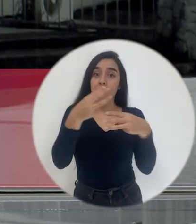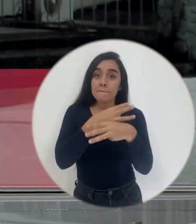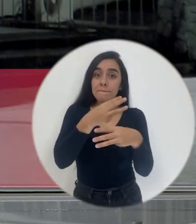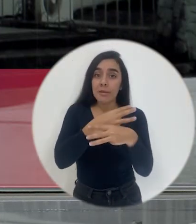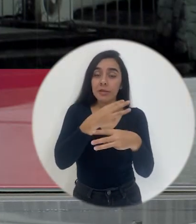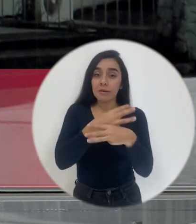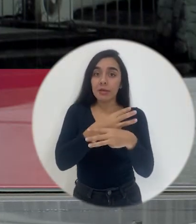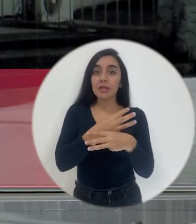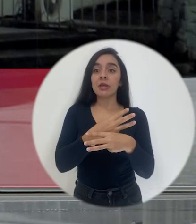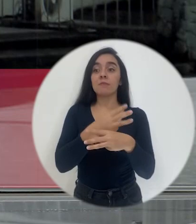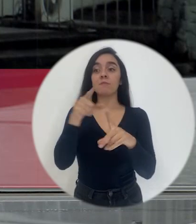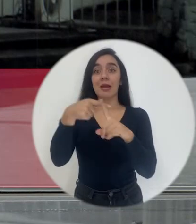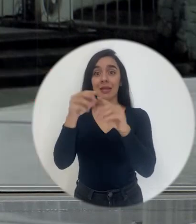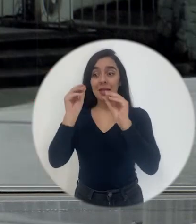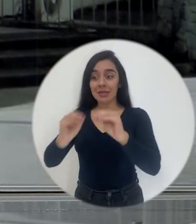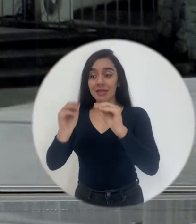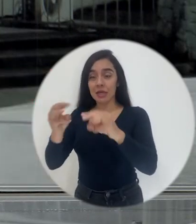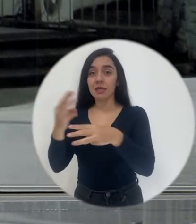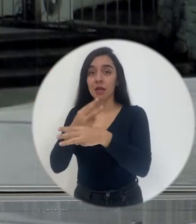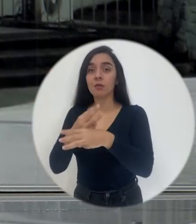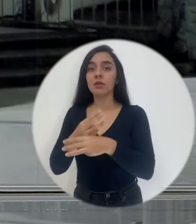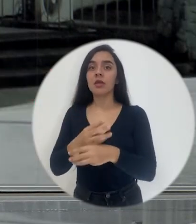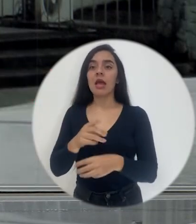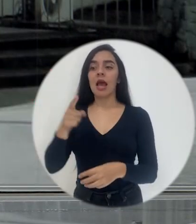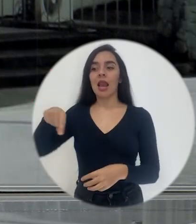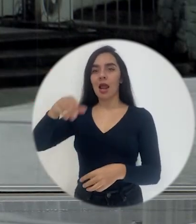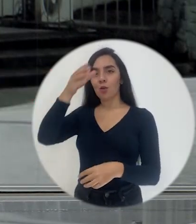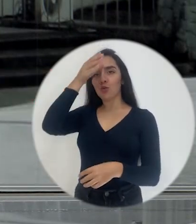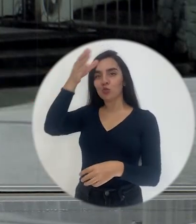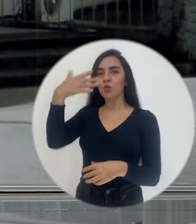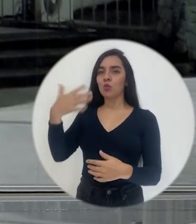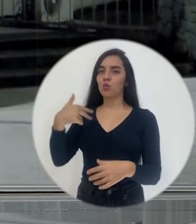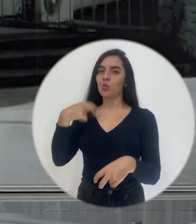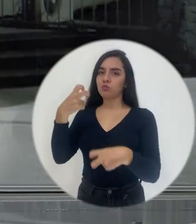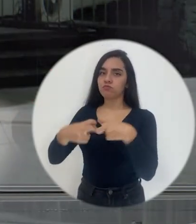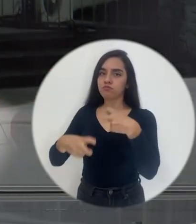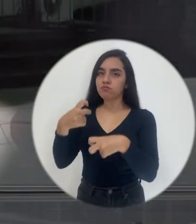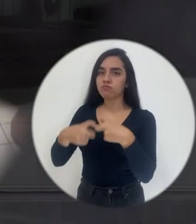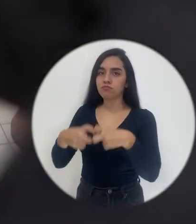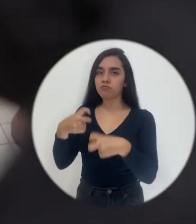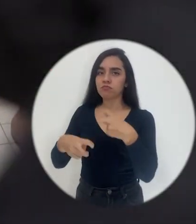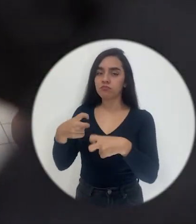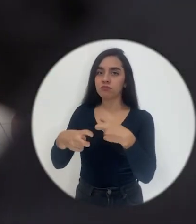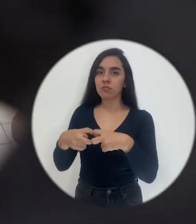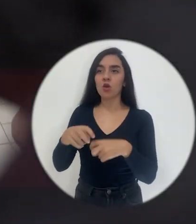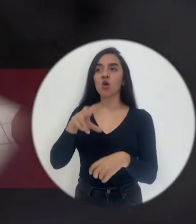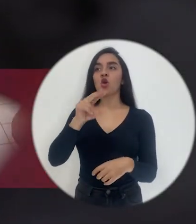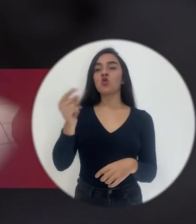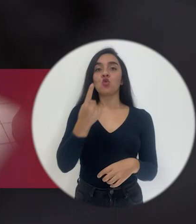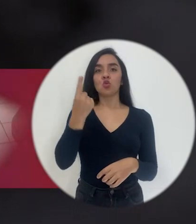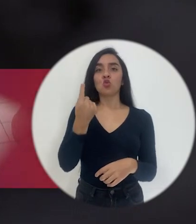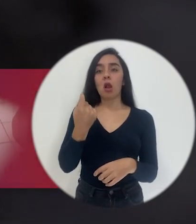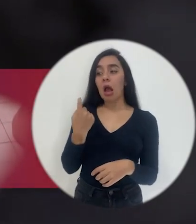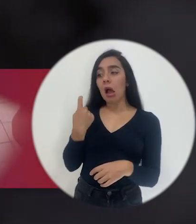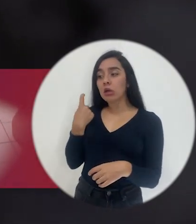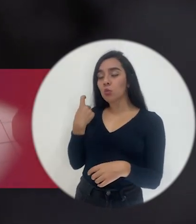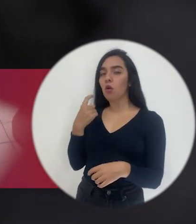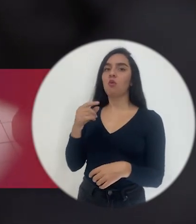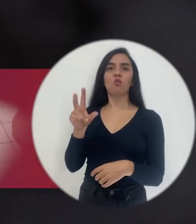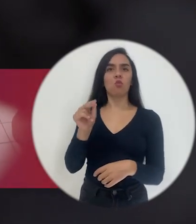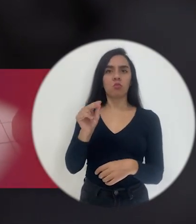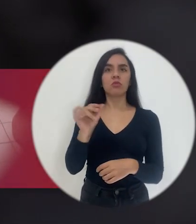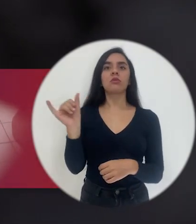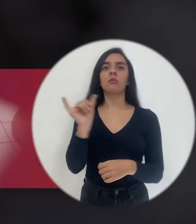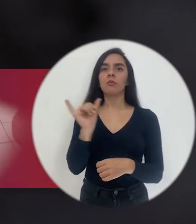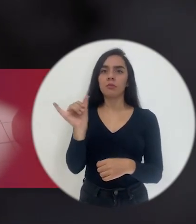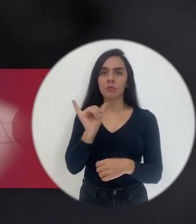Matemática y la enseñanza de la matemática ha sido un problema cultural de años, no solo en años recientes, sino